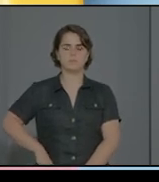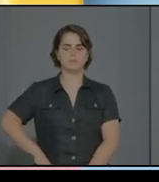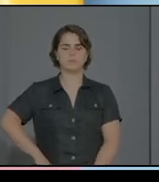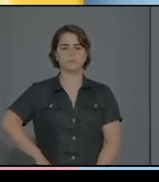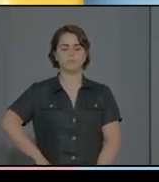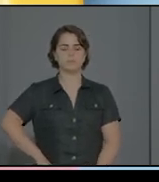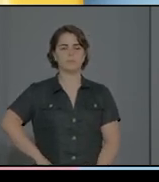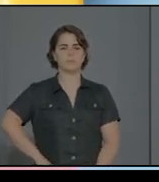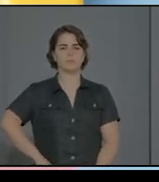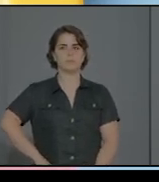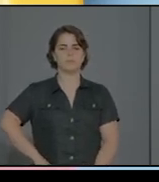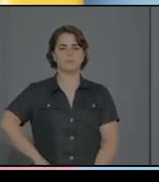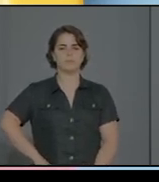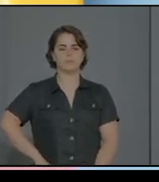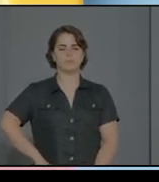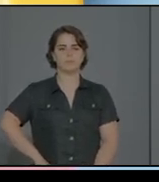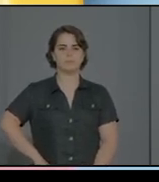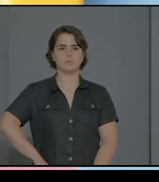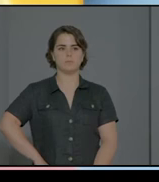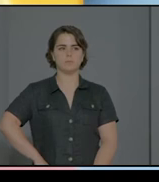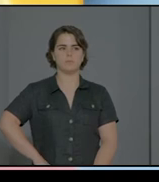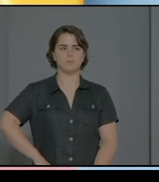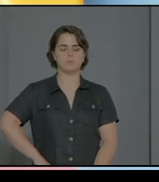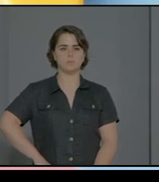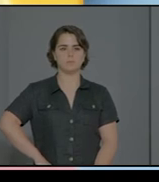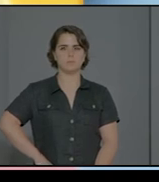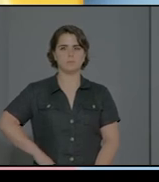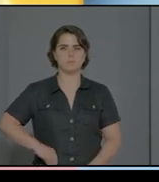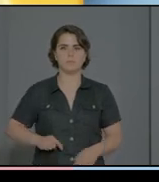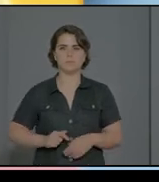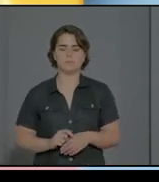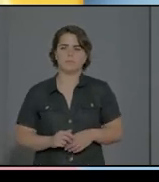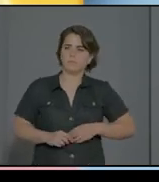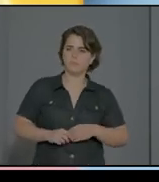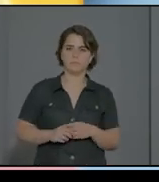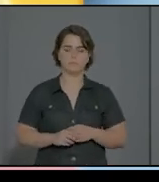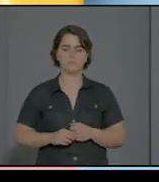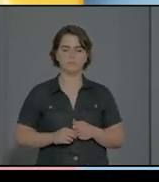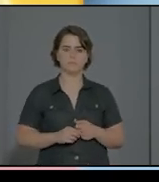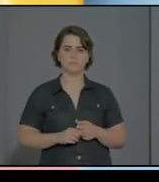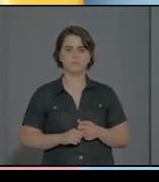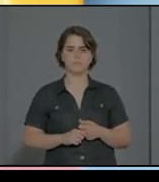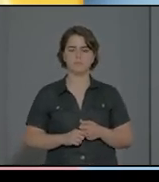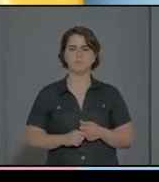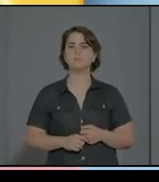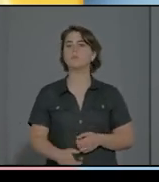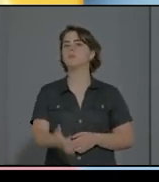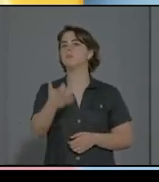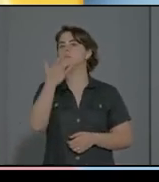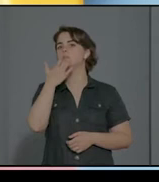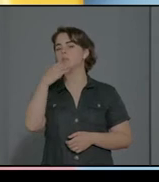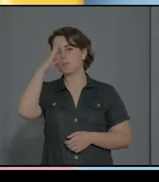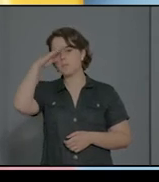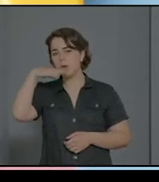Cuando el padre estaba detrás del niño, pues el niño